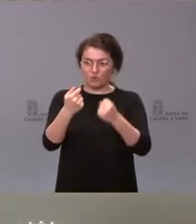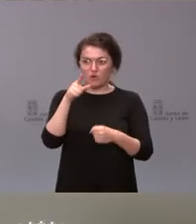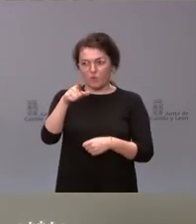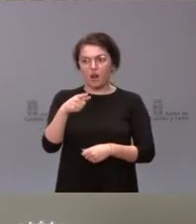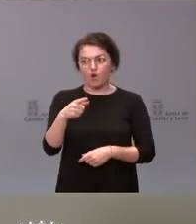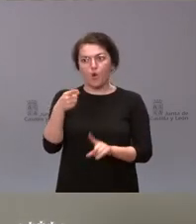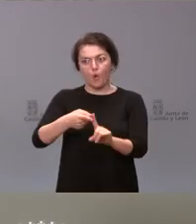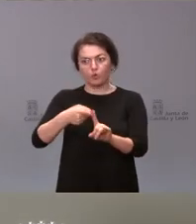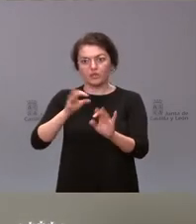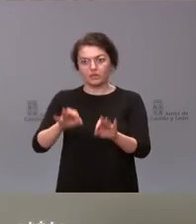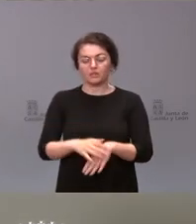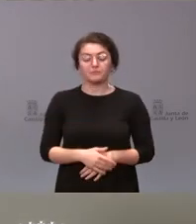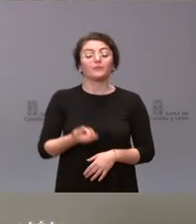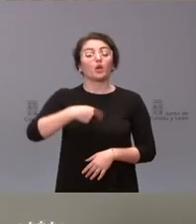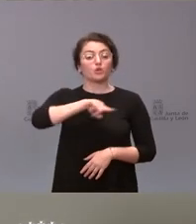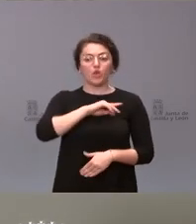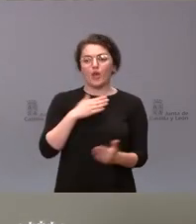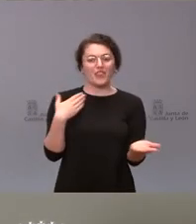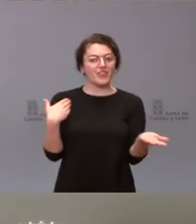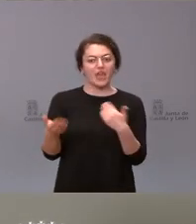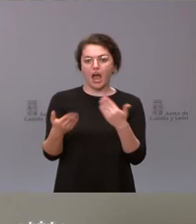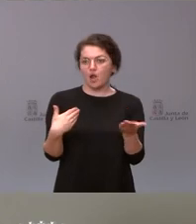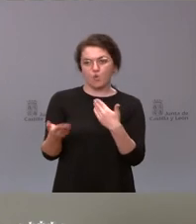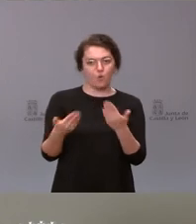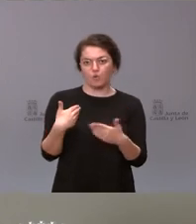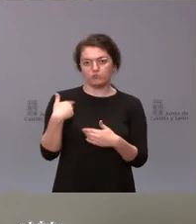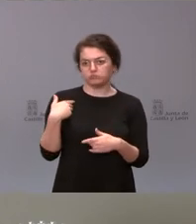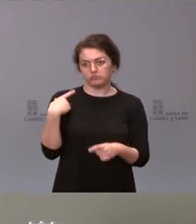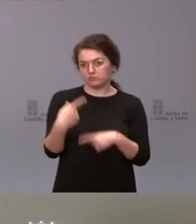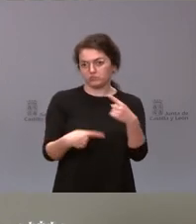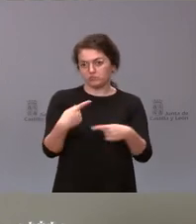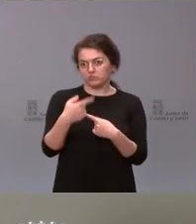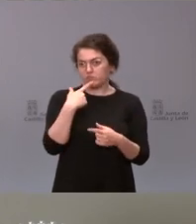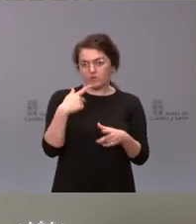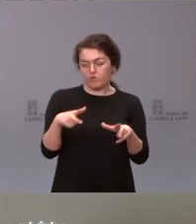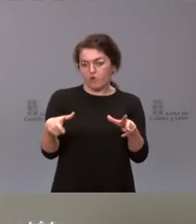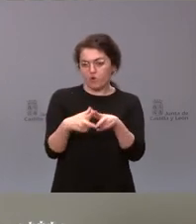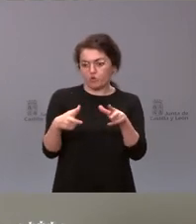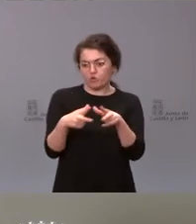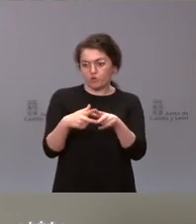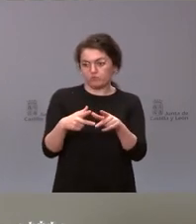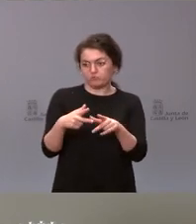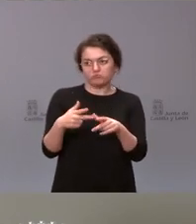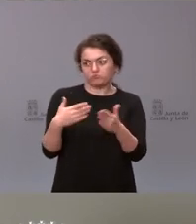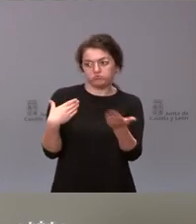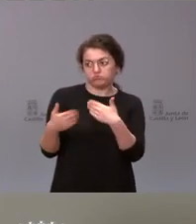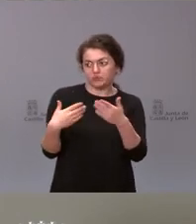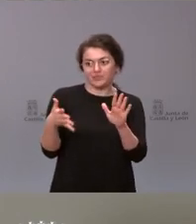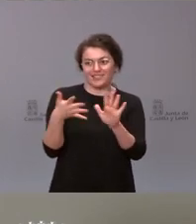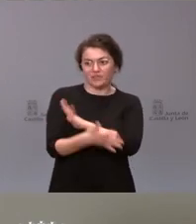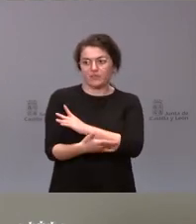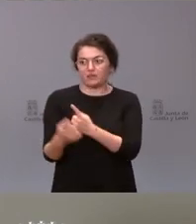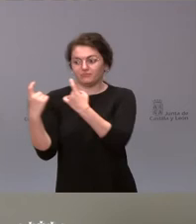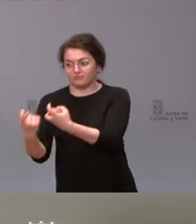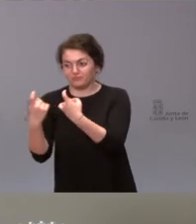pues nosotros tenemos un diálogo permanente con nuestros socios y la pedagogía es mutua y por tanto nosotros en esa labor